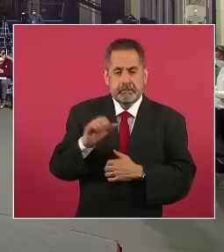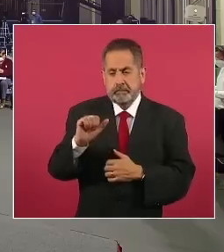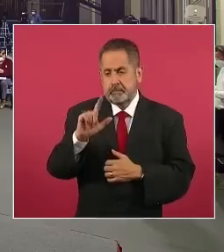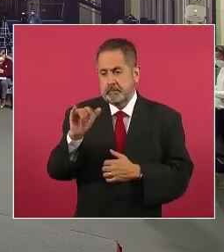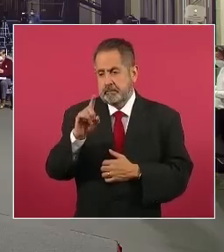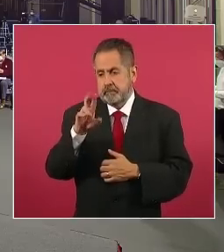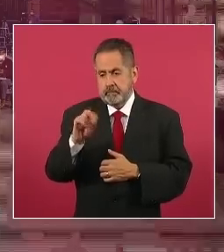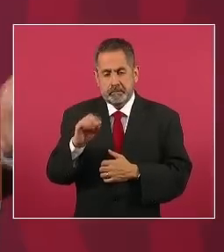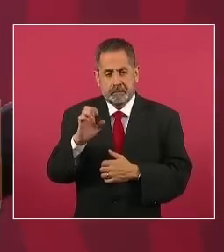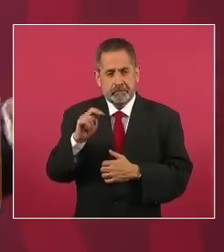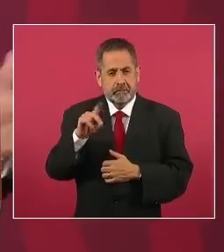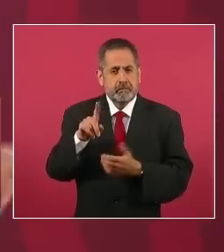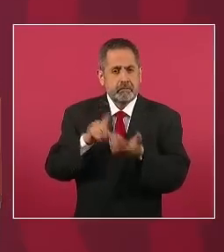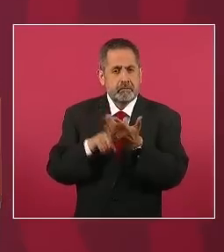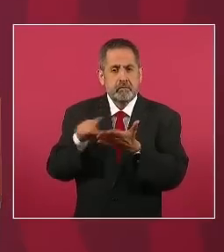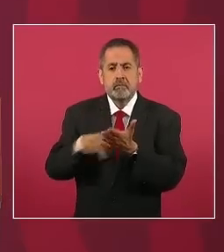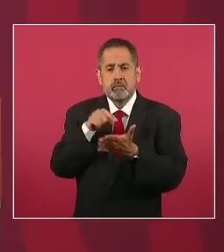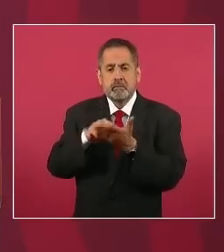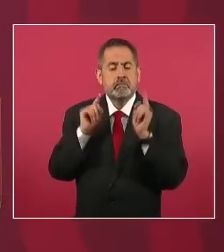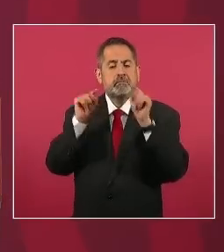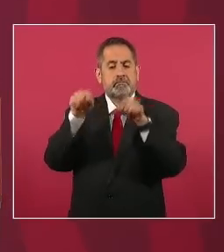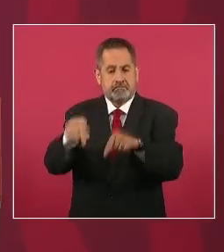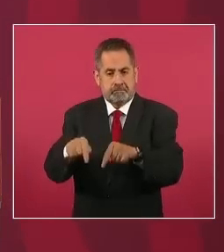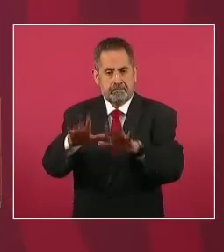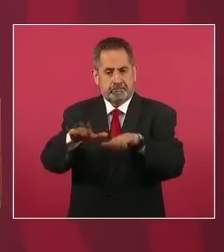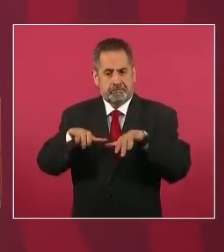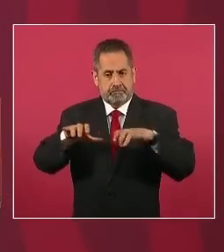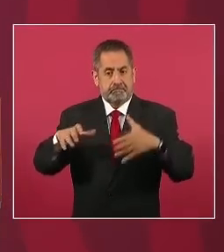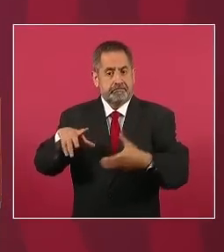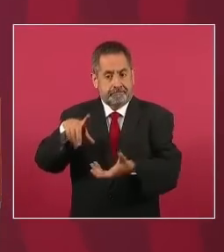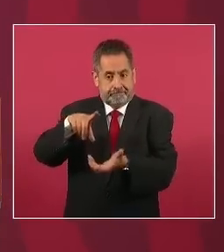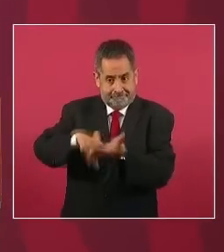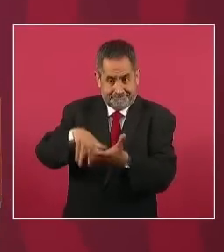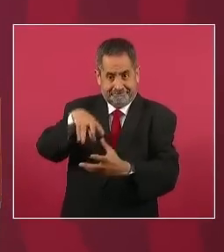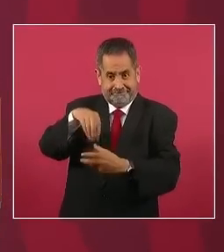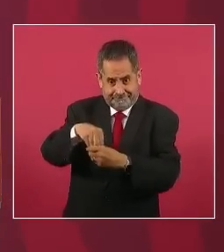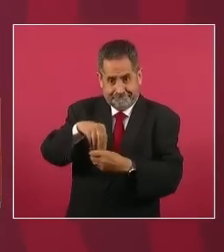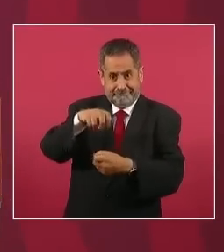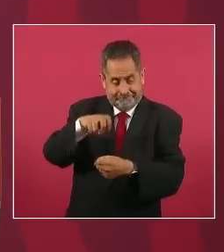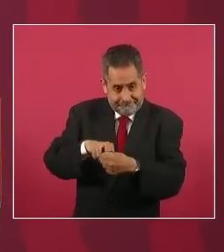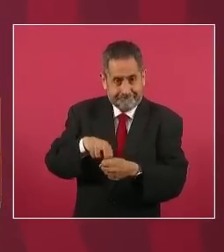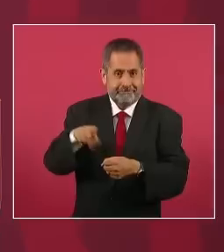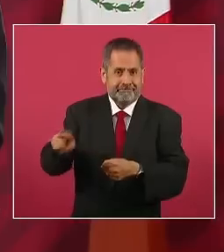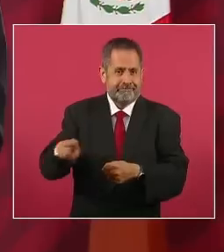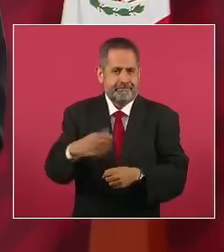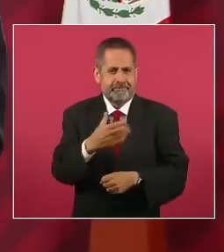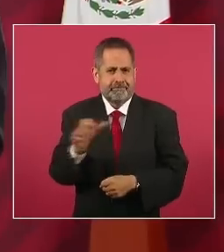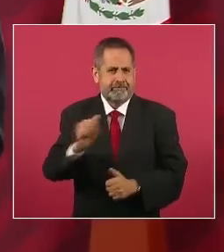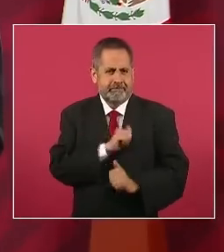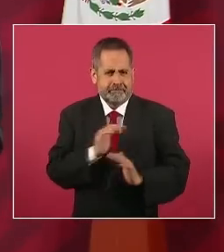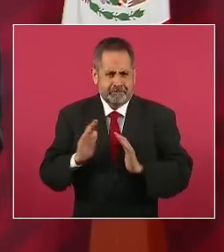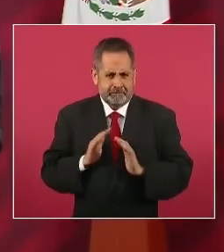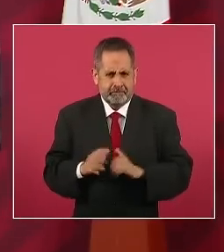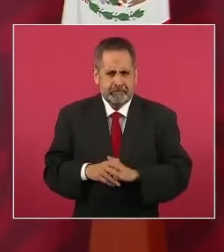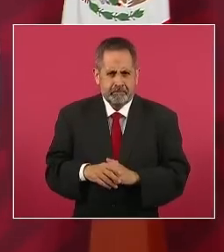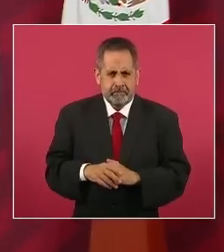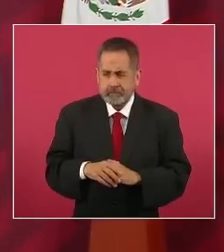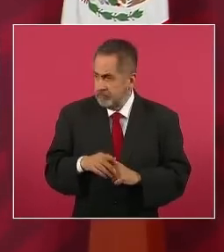cómo te comparas con lo que le hicieron a toda esta gente jóvenes